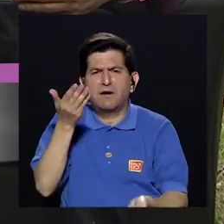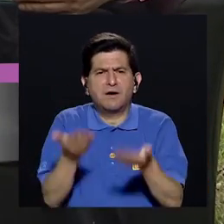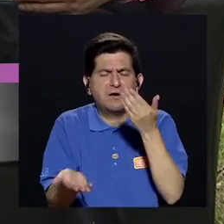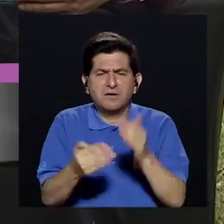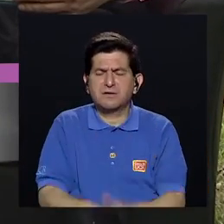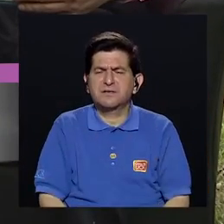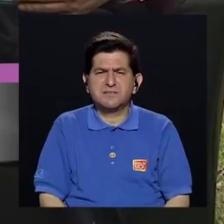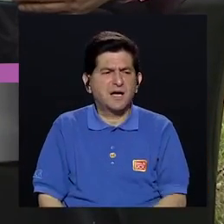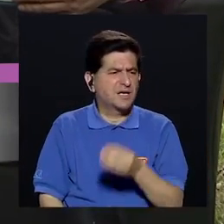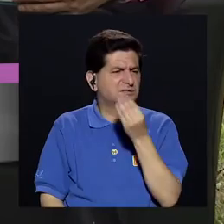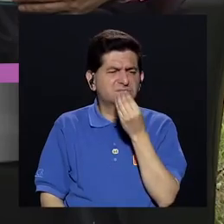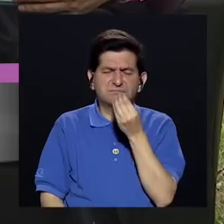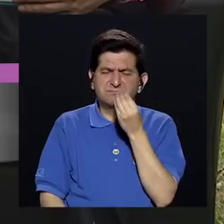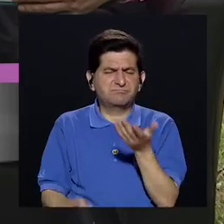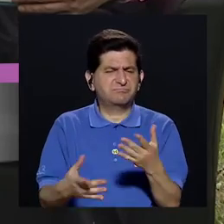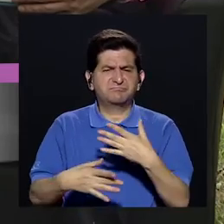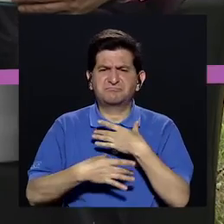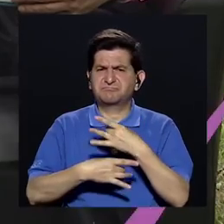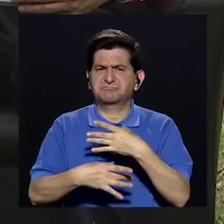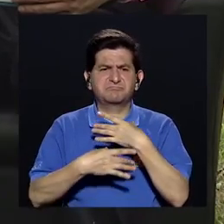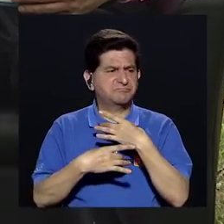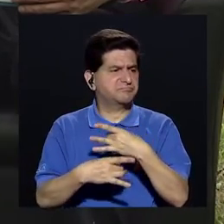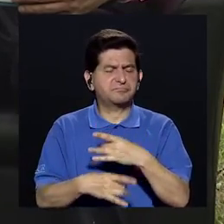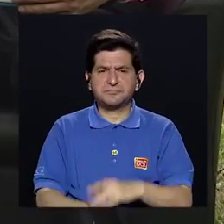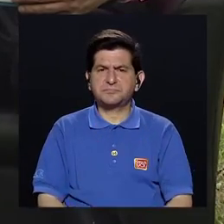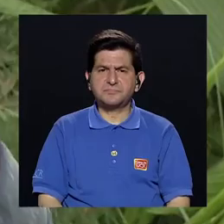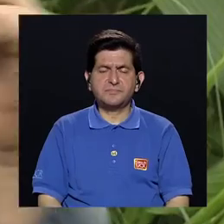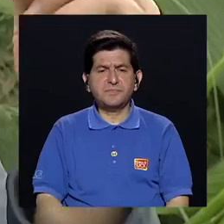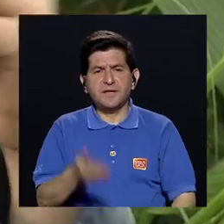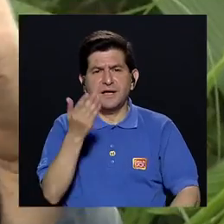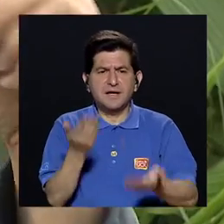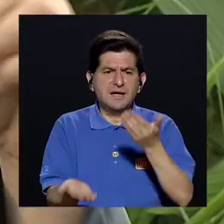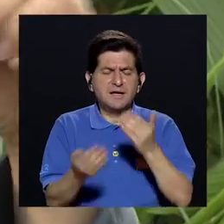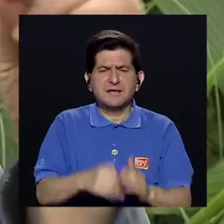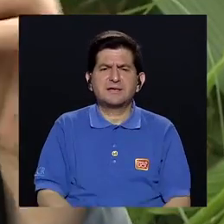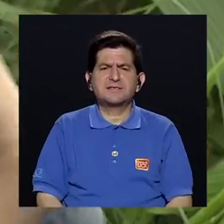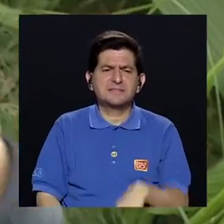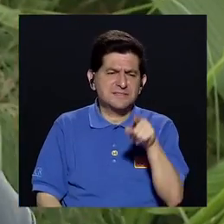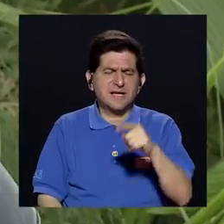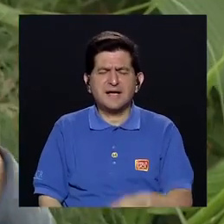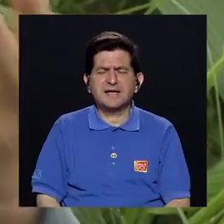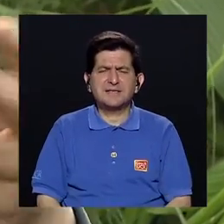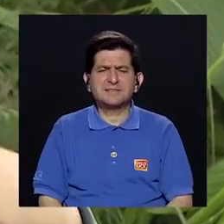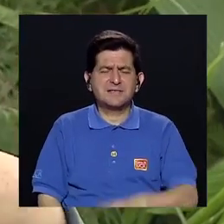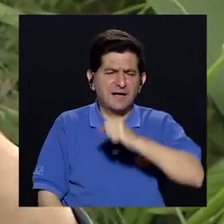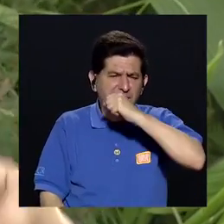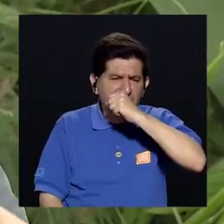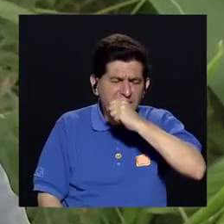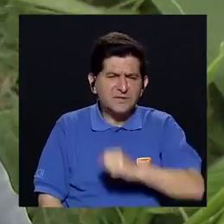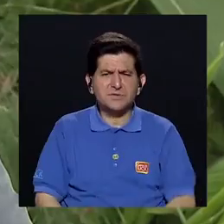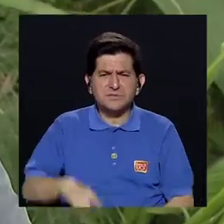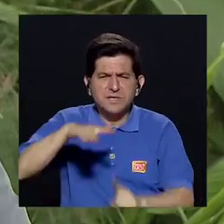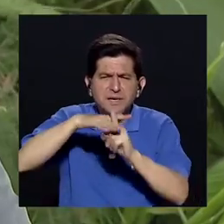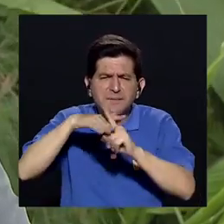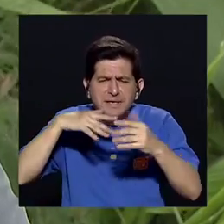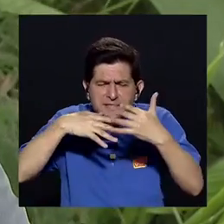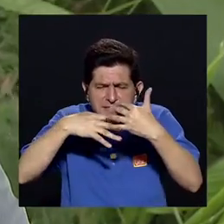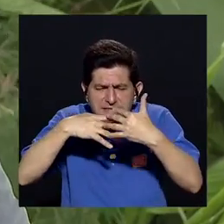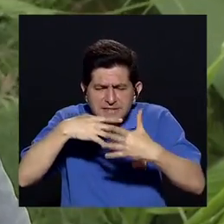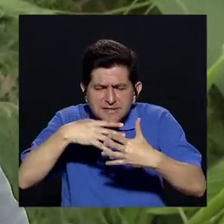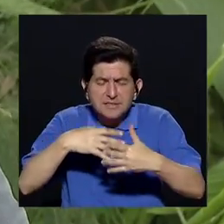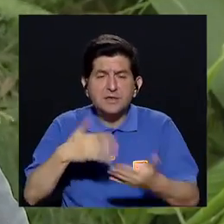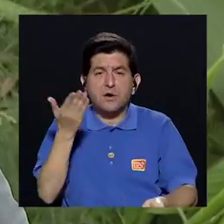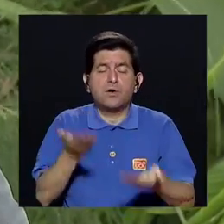falta de apetito Puede tener rayitas de sangrado cuando tose Puede tener